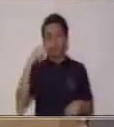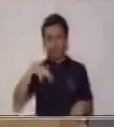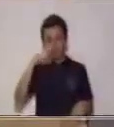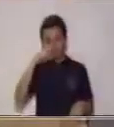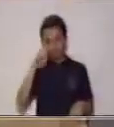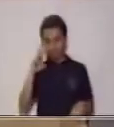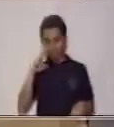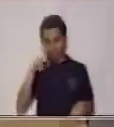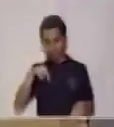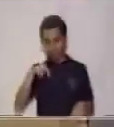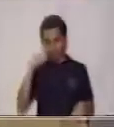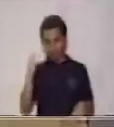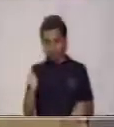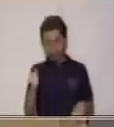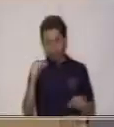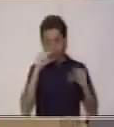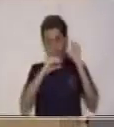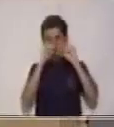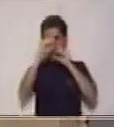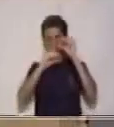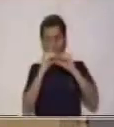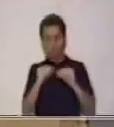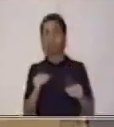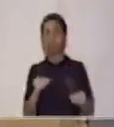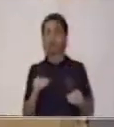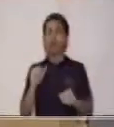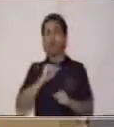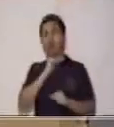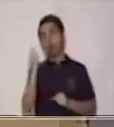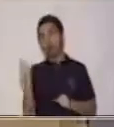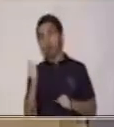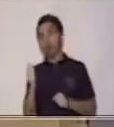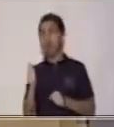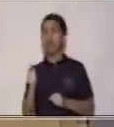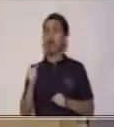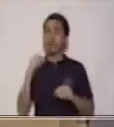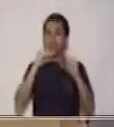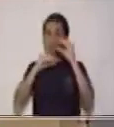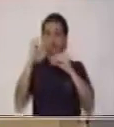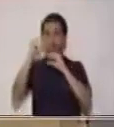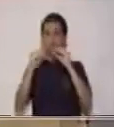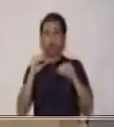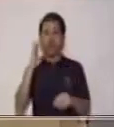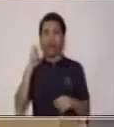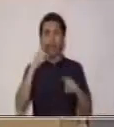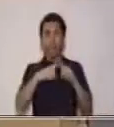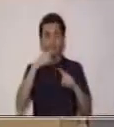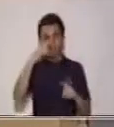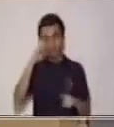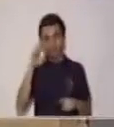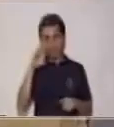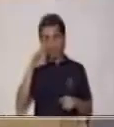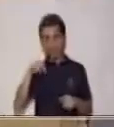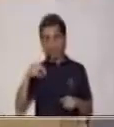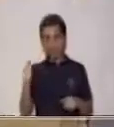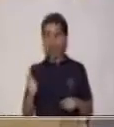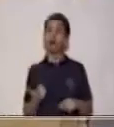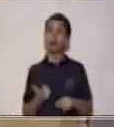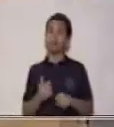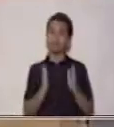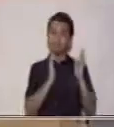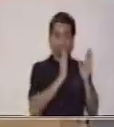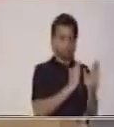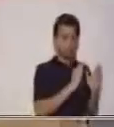Dentro de la estructura externa está la presentación, la organización textual